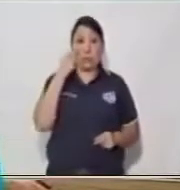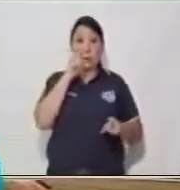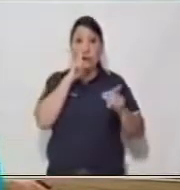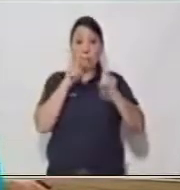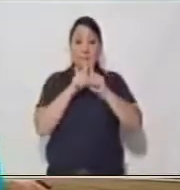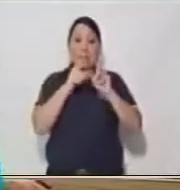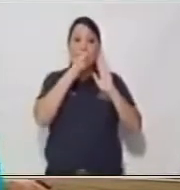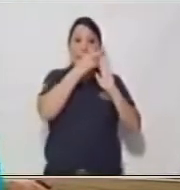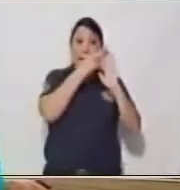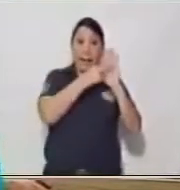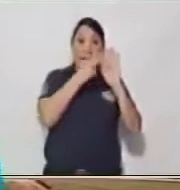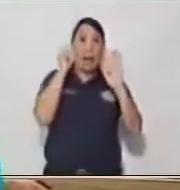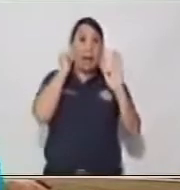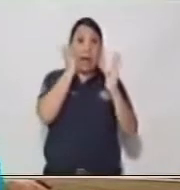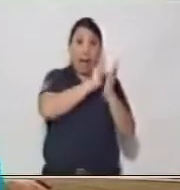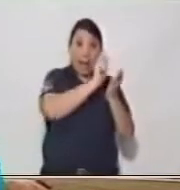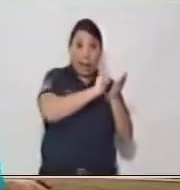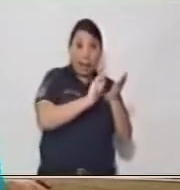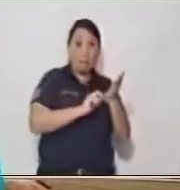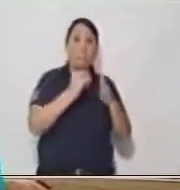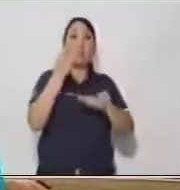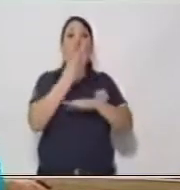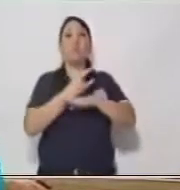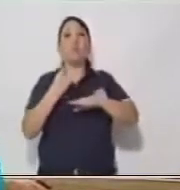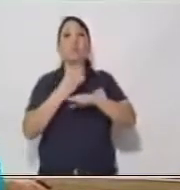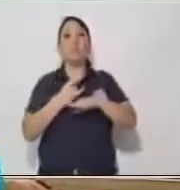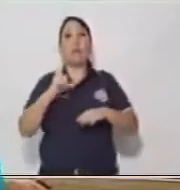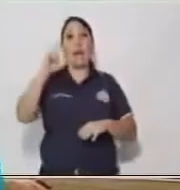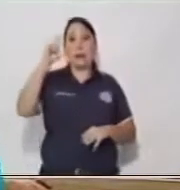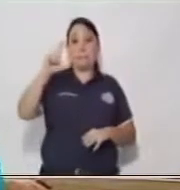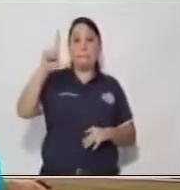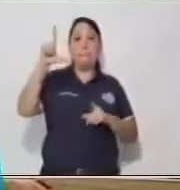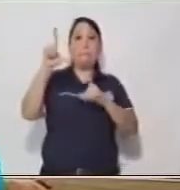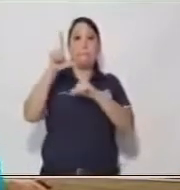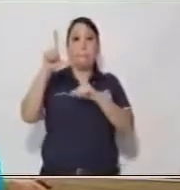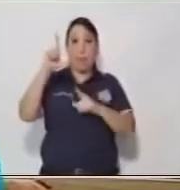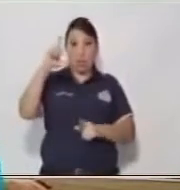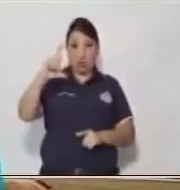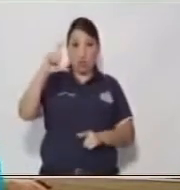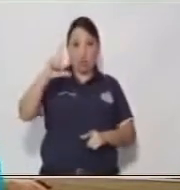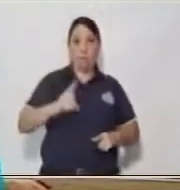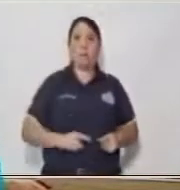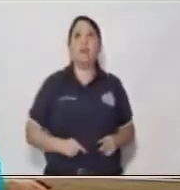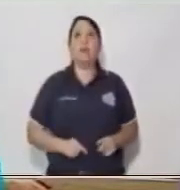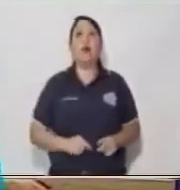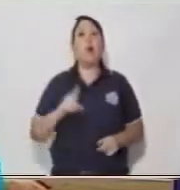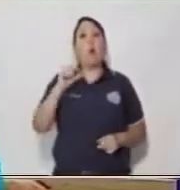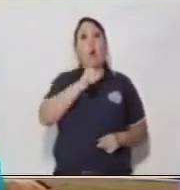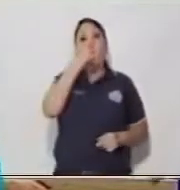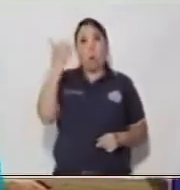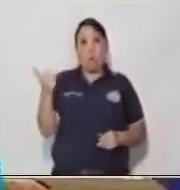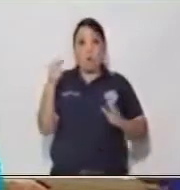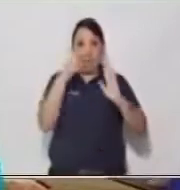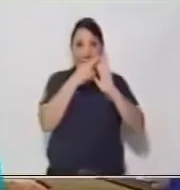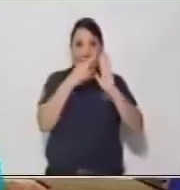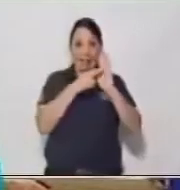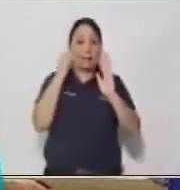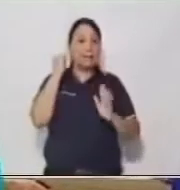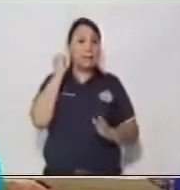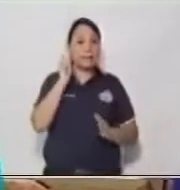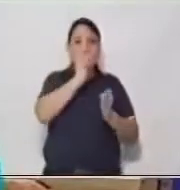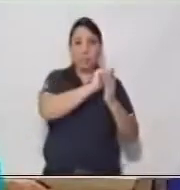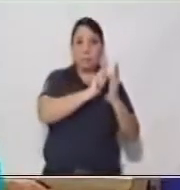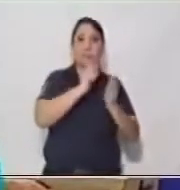ortográfica la aplicamos utilizando la letra inicial mayúscula. Es otra parte muy